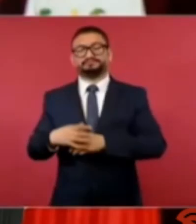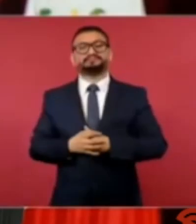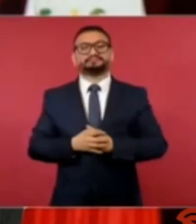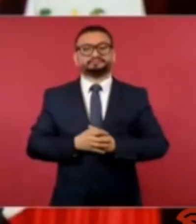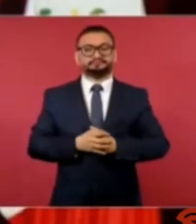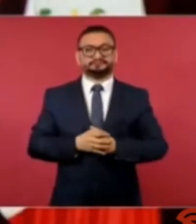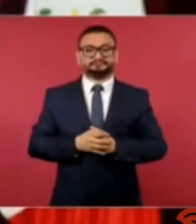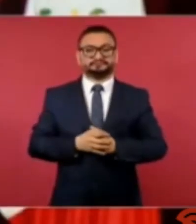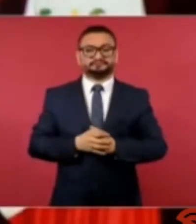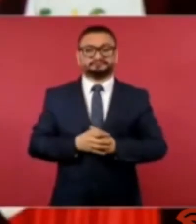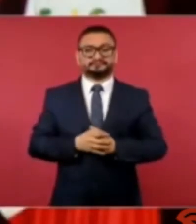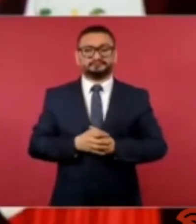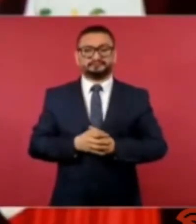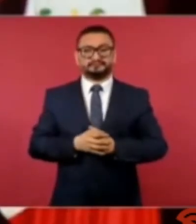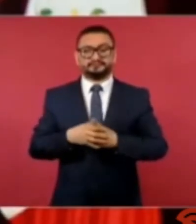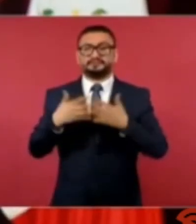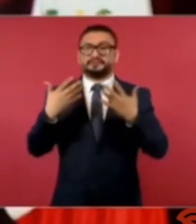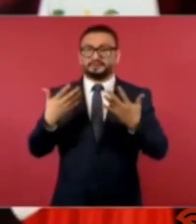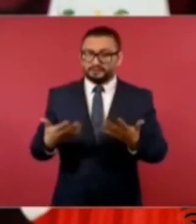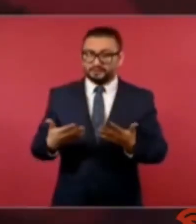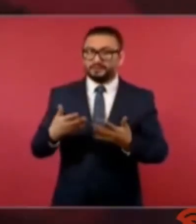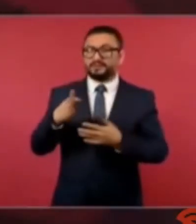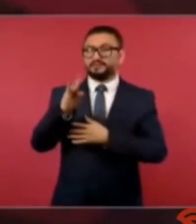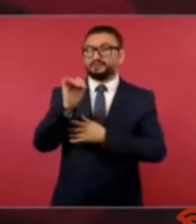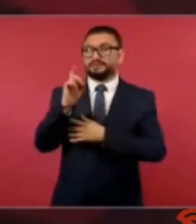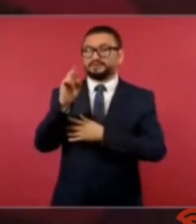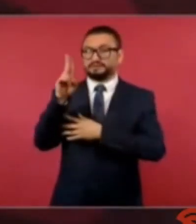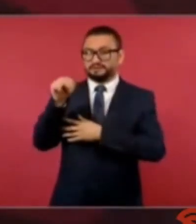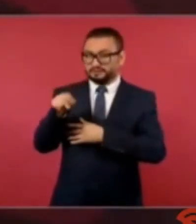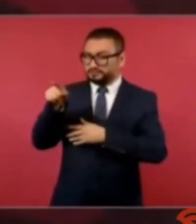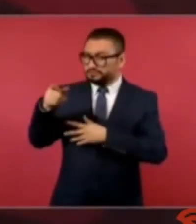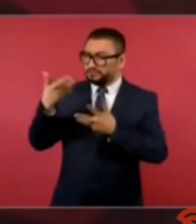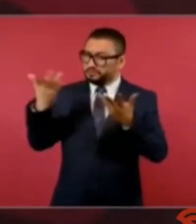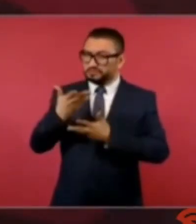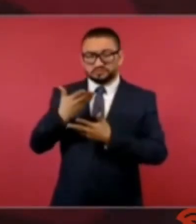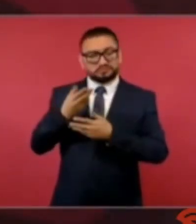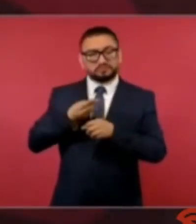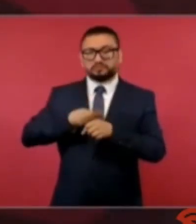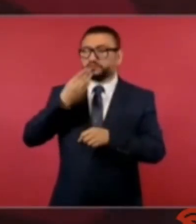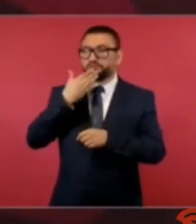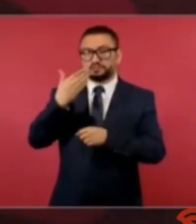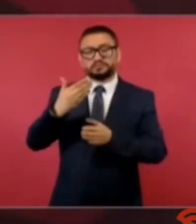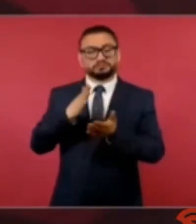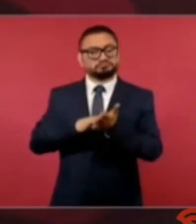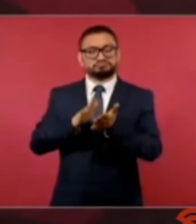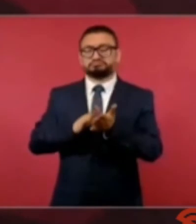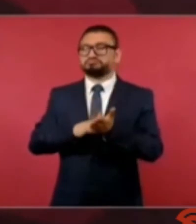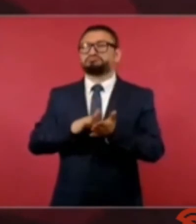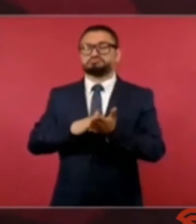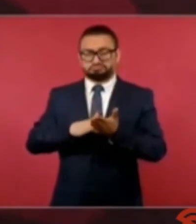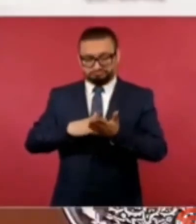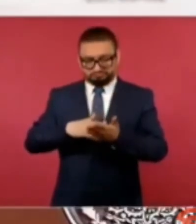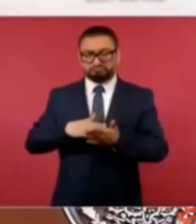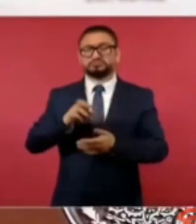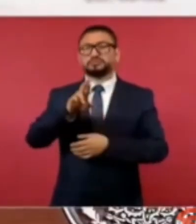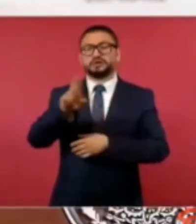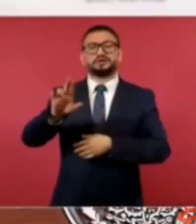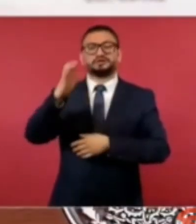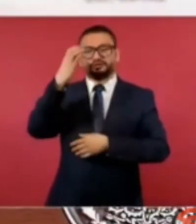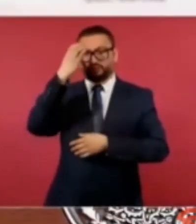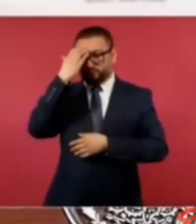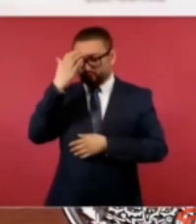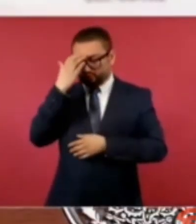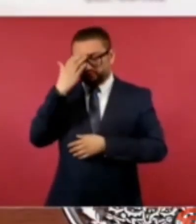entonces lo que está haciendo el presidente Biden muy bueno lo celebramos lo reconocemos